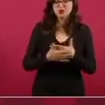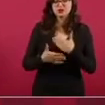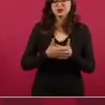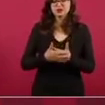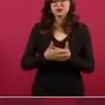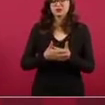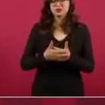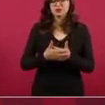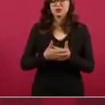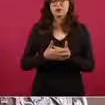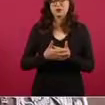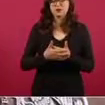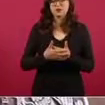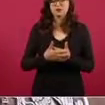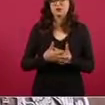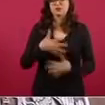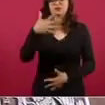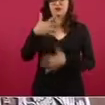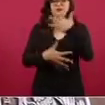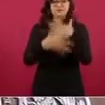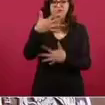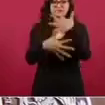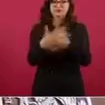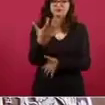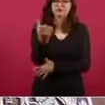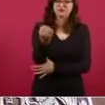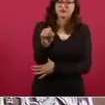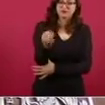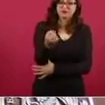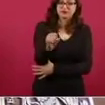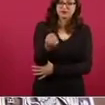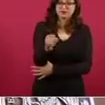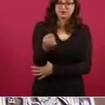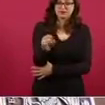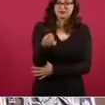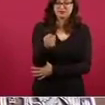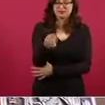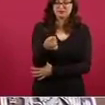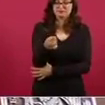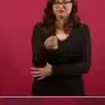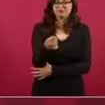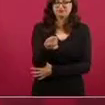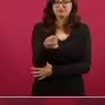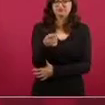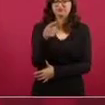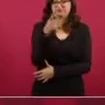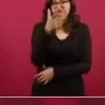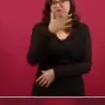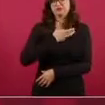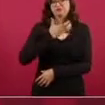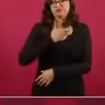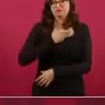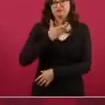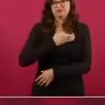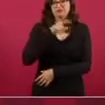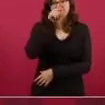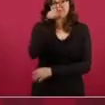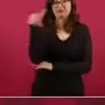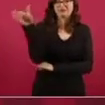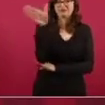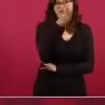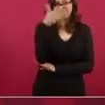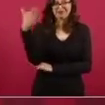Norte el día 15 de septiembre en el Zócalo, en el Grito, están todos